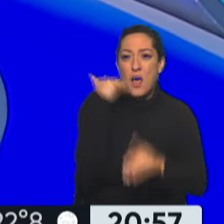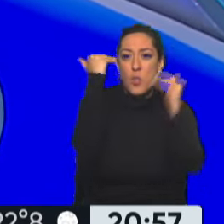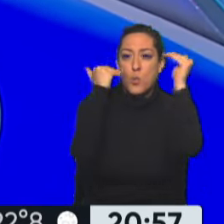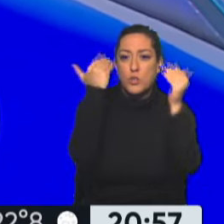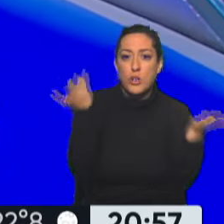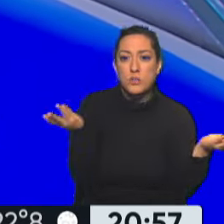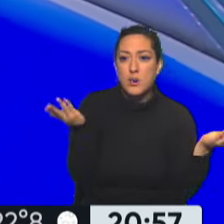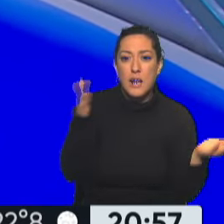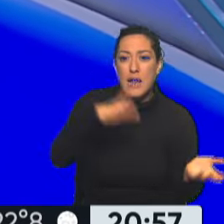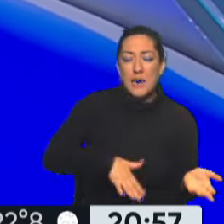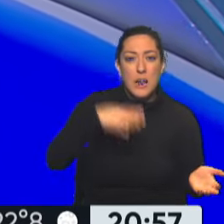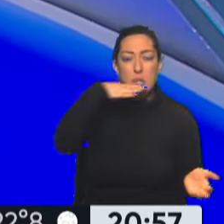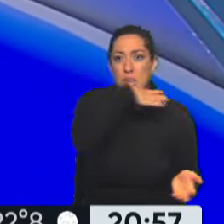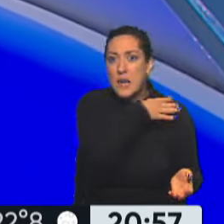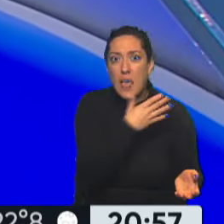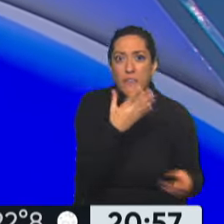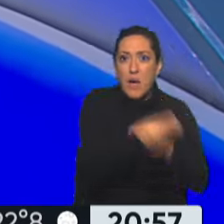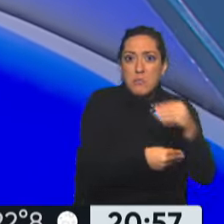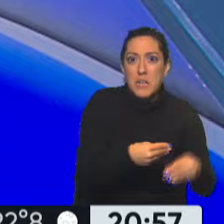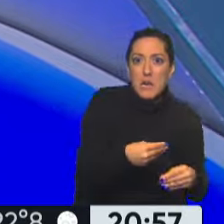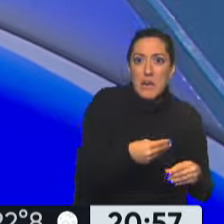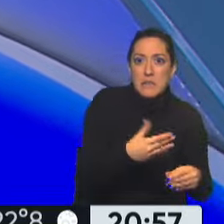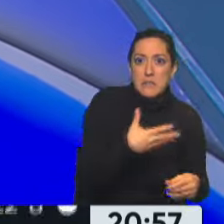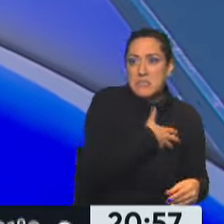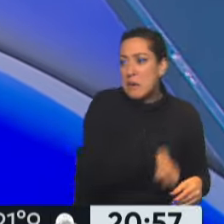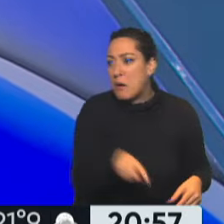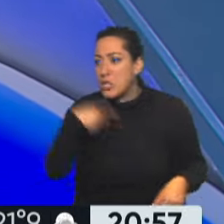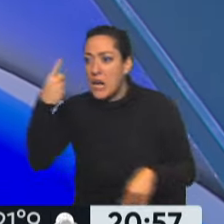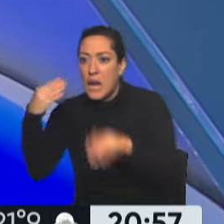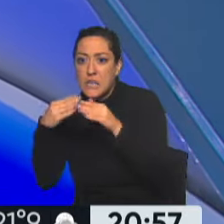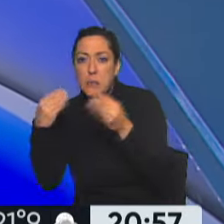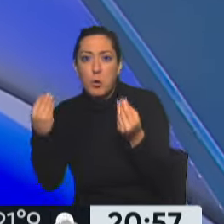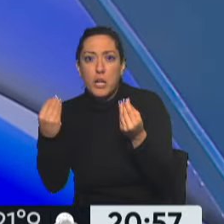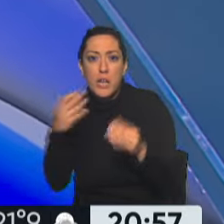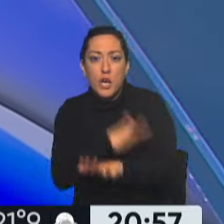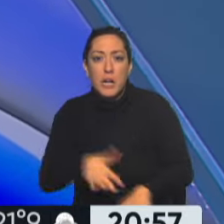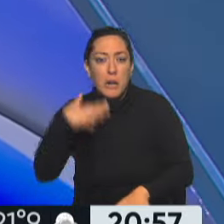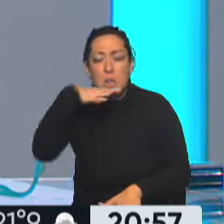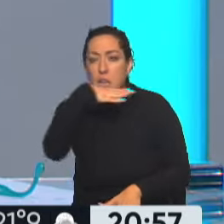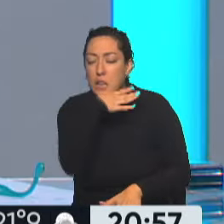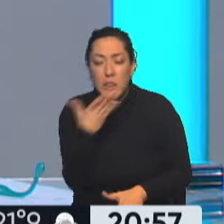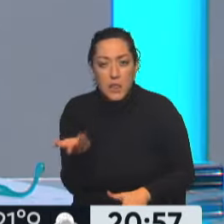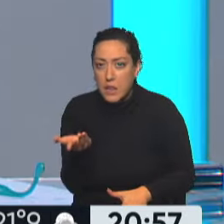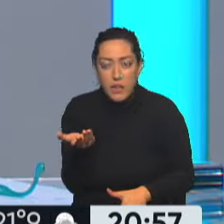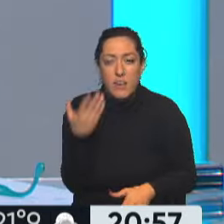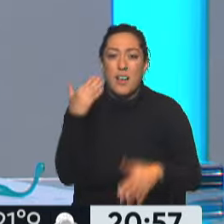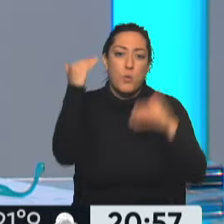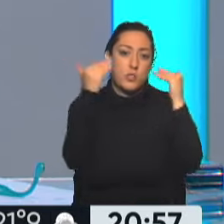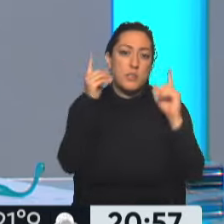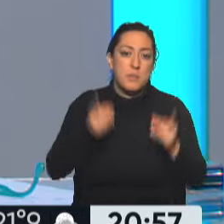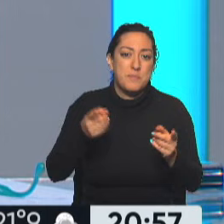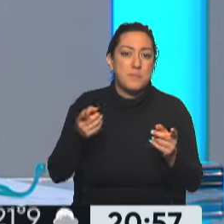puede entender por qué la sacaron de... Doloroso para los padres y para los niños también. Y los niños también. Así que no tenemos la resolución final.